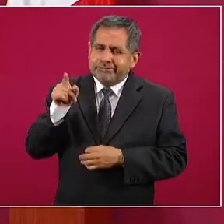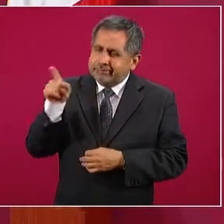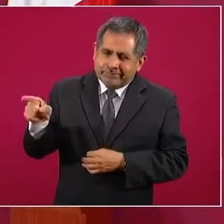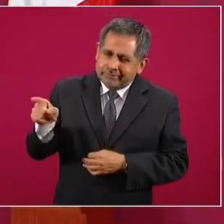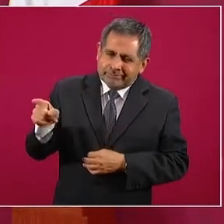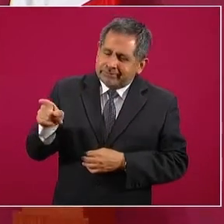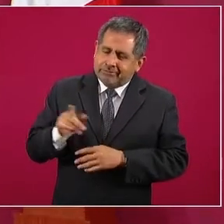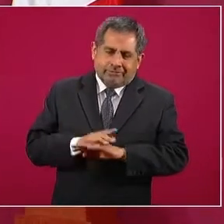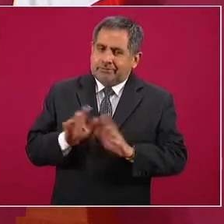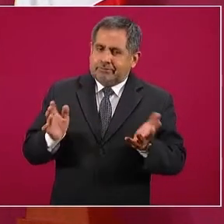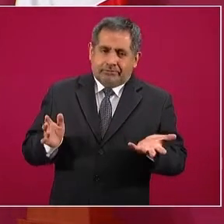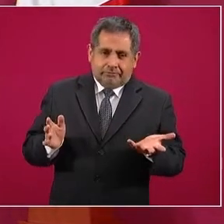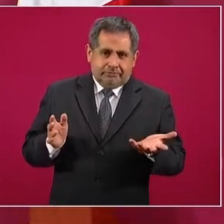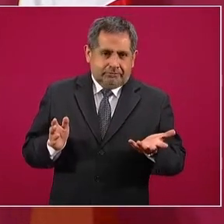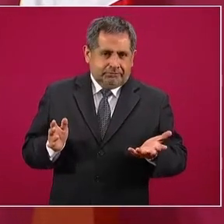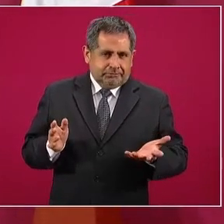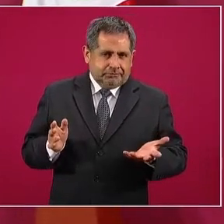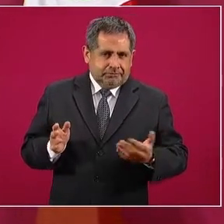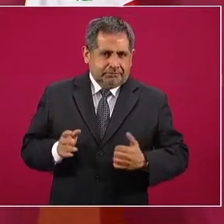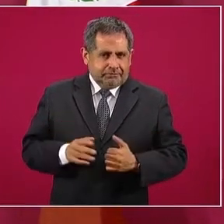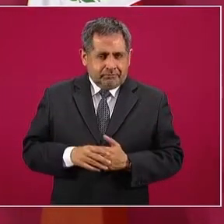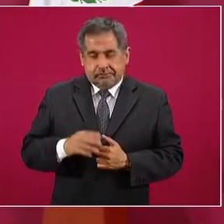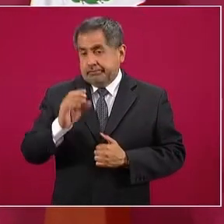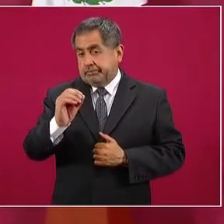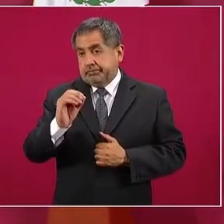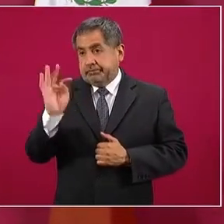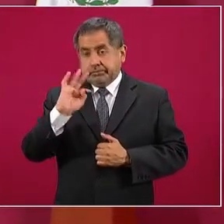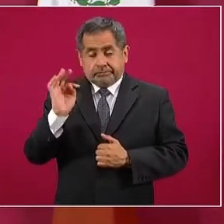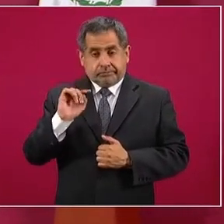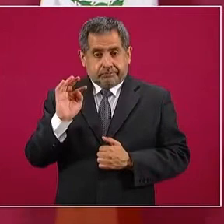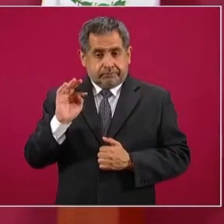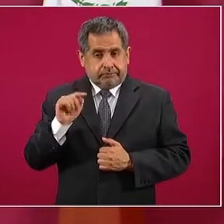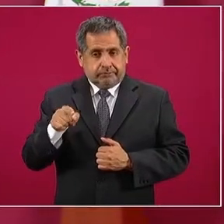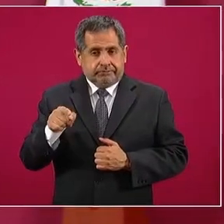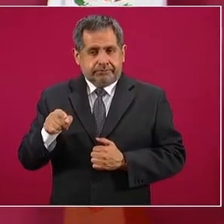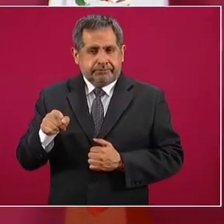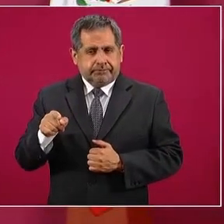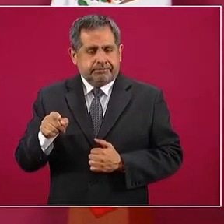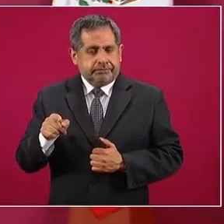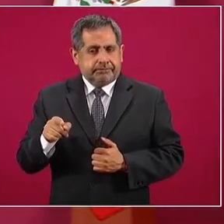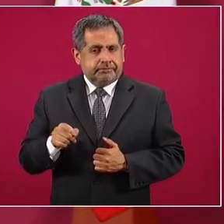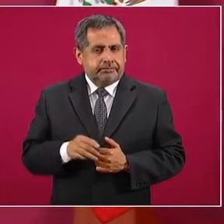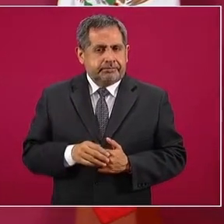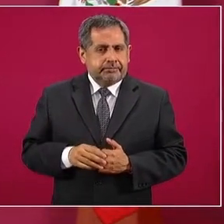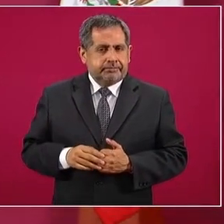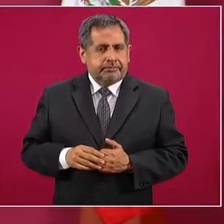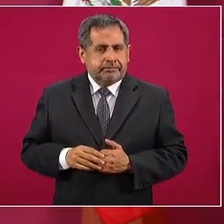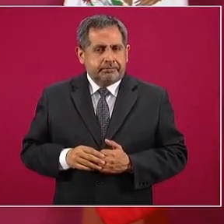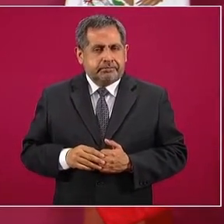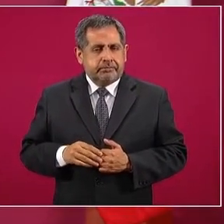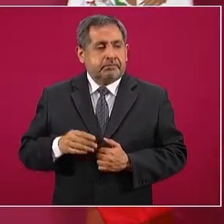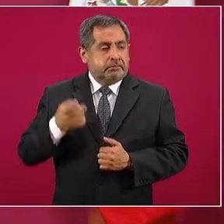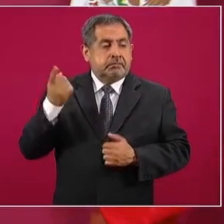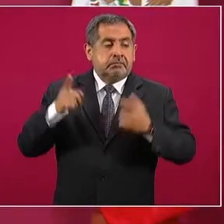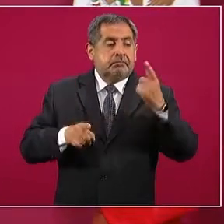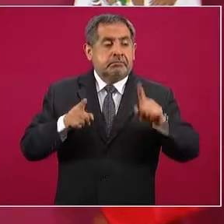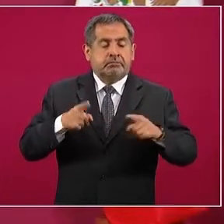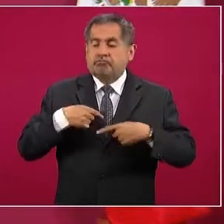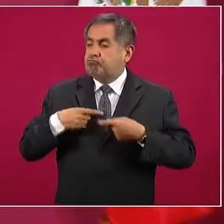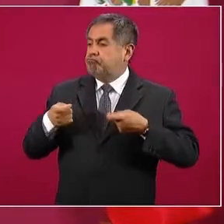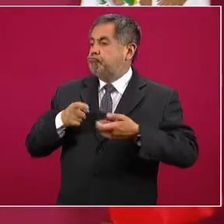o manda, pero no gobierna.